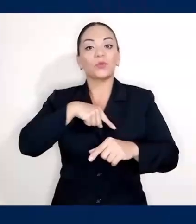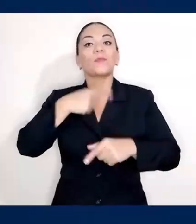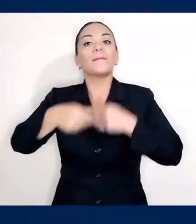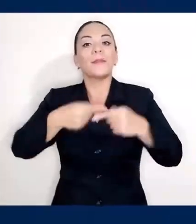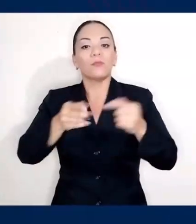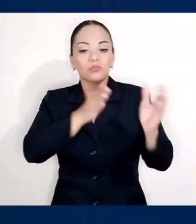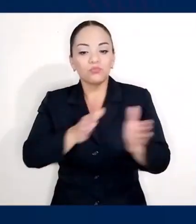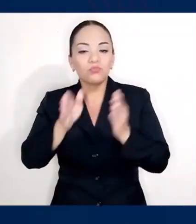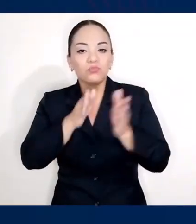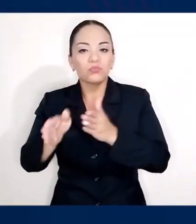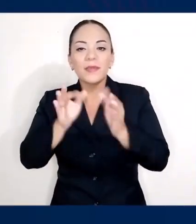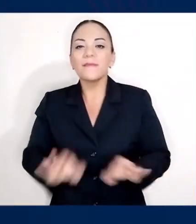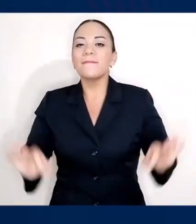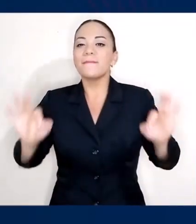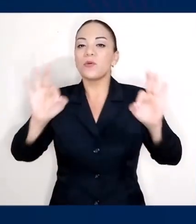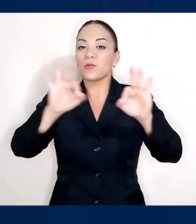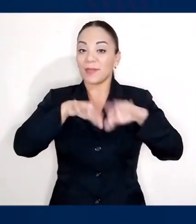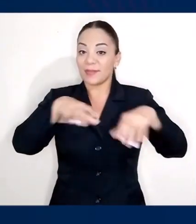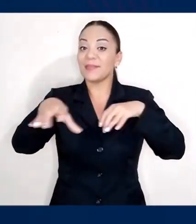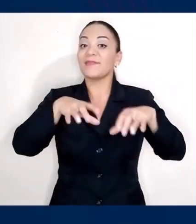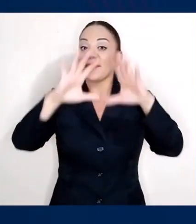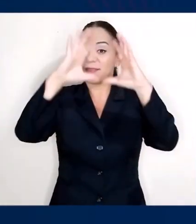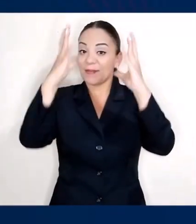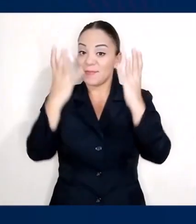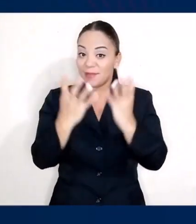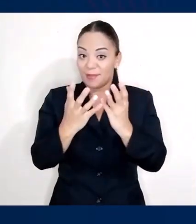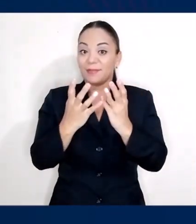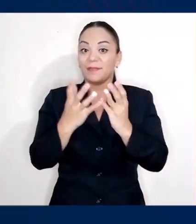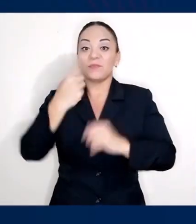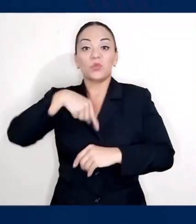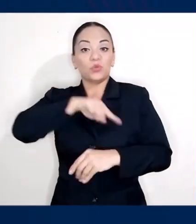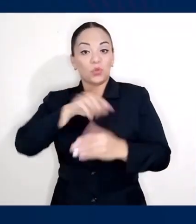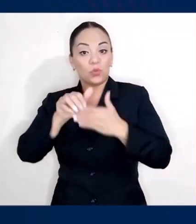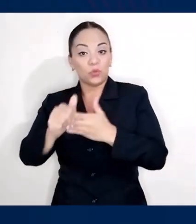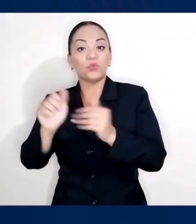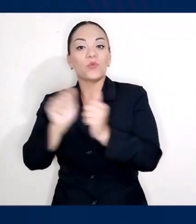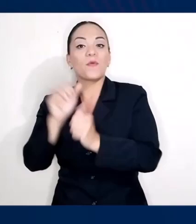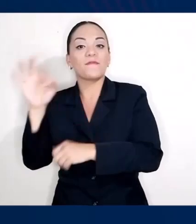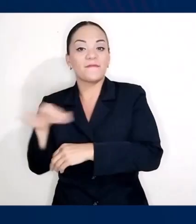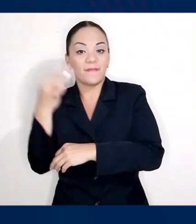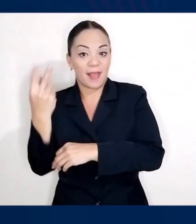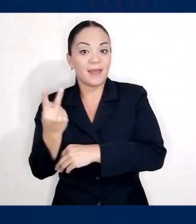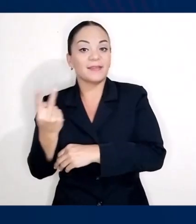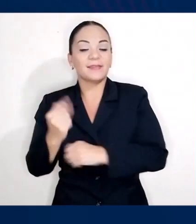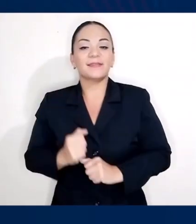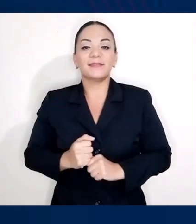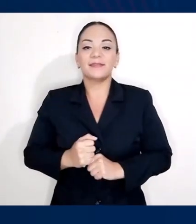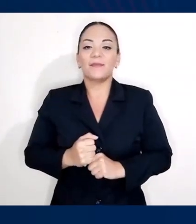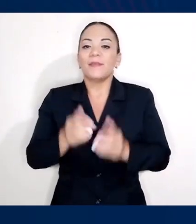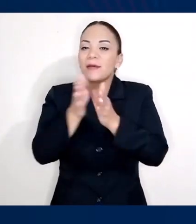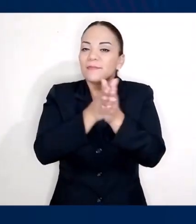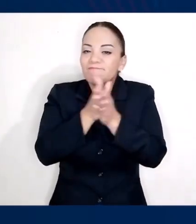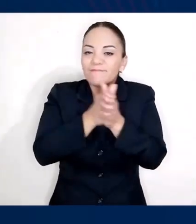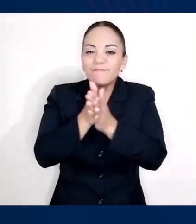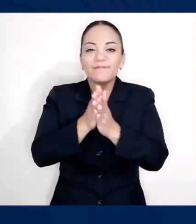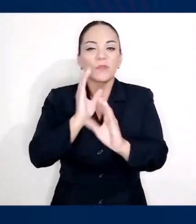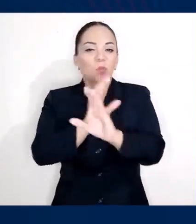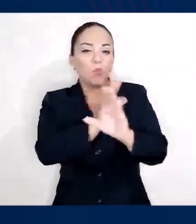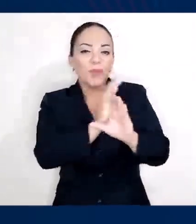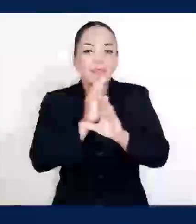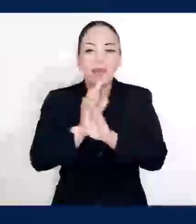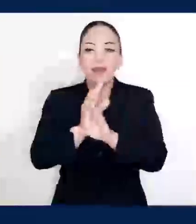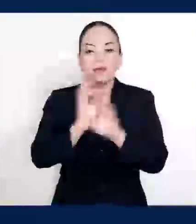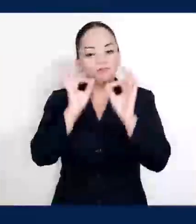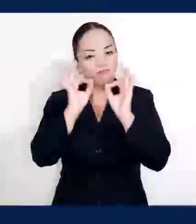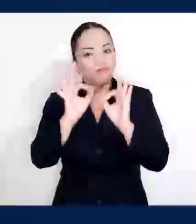organizar el evento más importante del planeta junto a Francia para poder cuidar y aprovechar